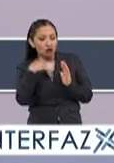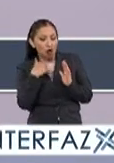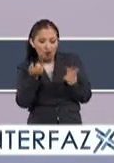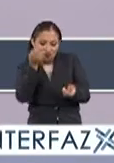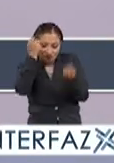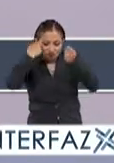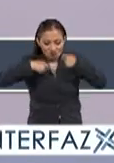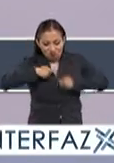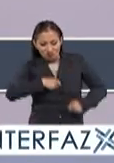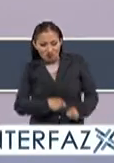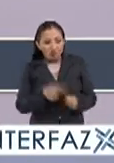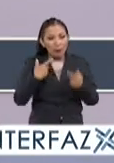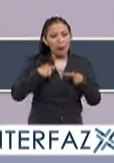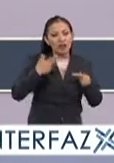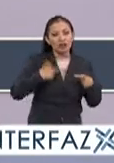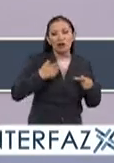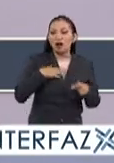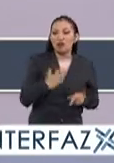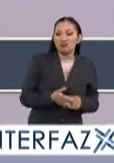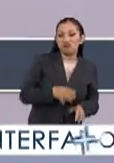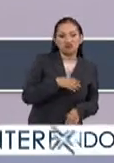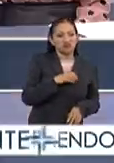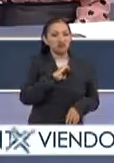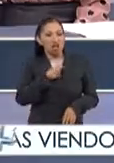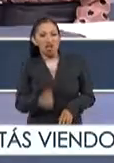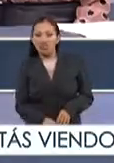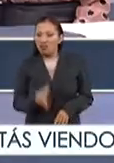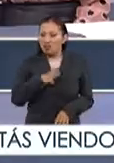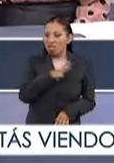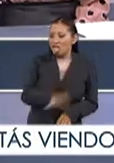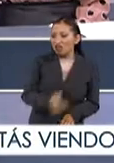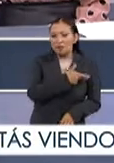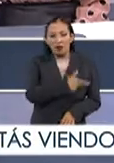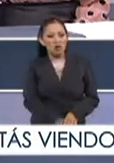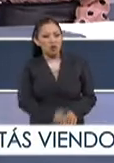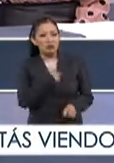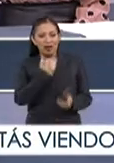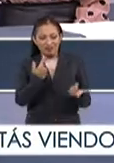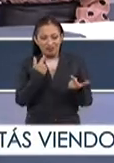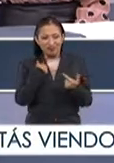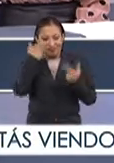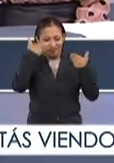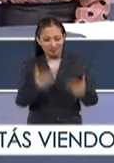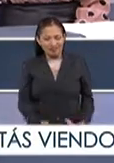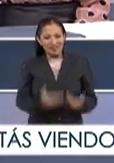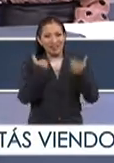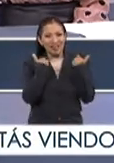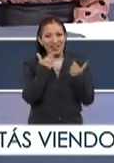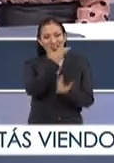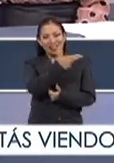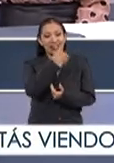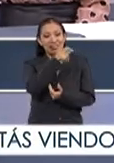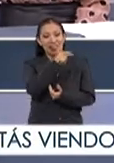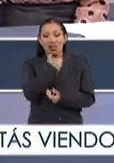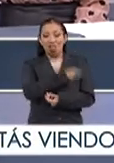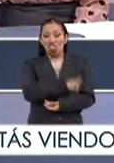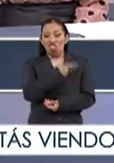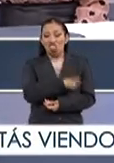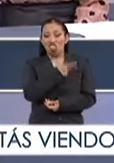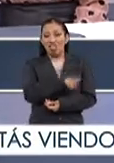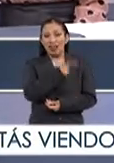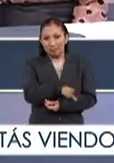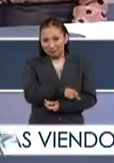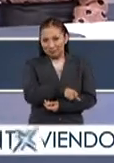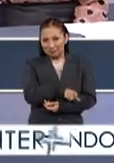caracterizar ahorita a la persona intolerante, a la persona que rechaza todo, lo que denominan ahora los jóvenes al hater de todo. Entonces,